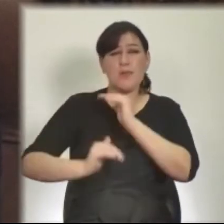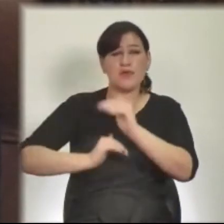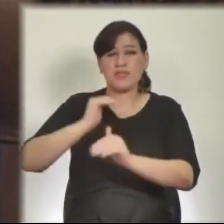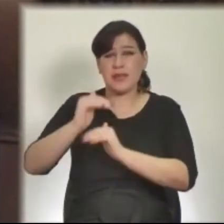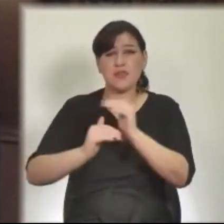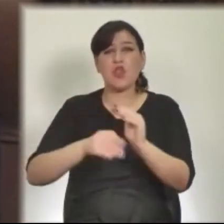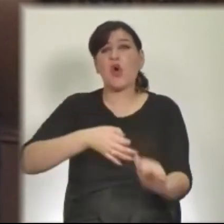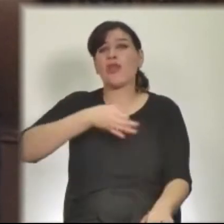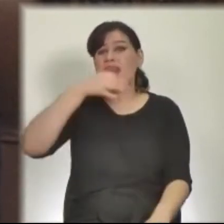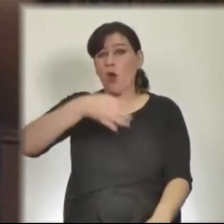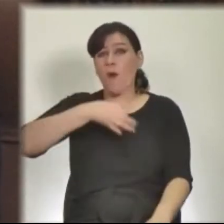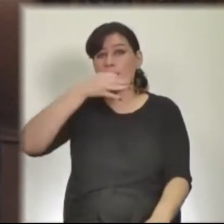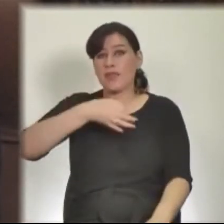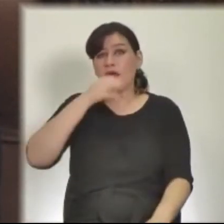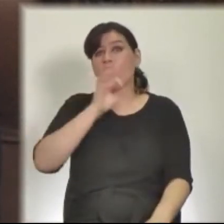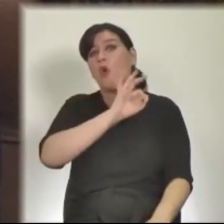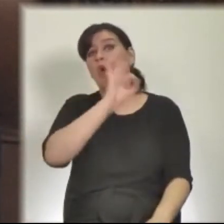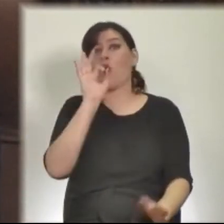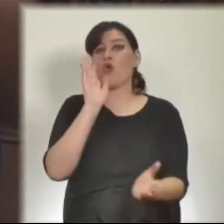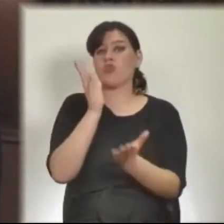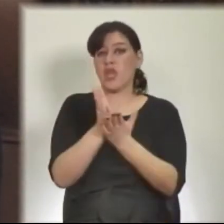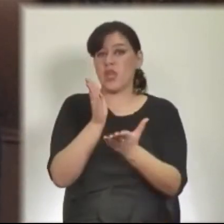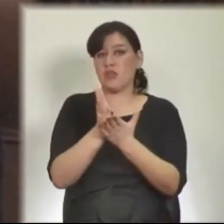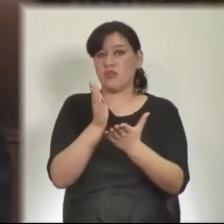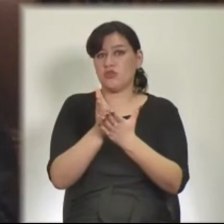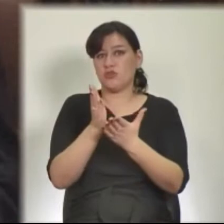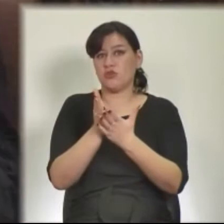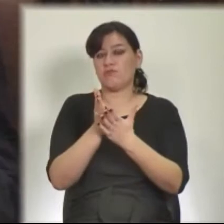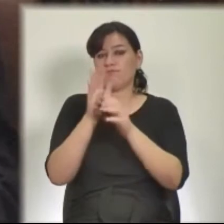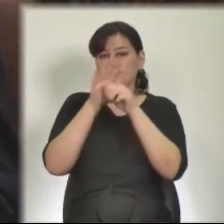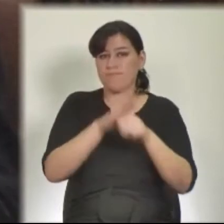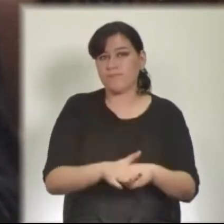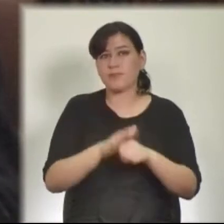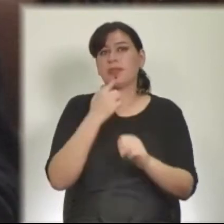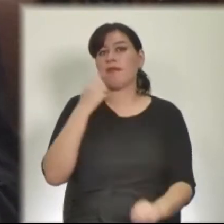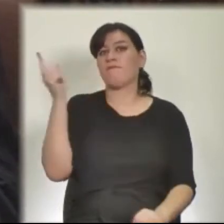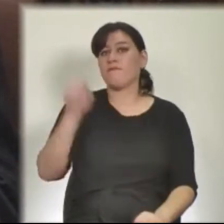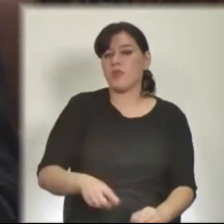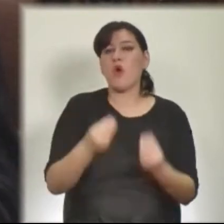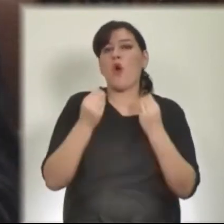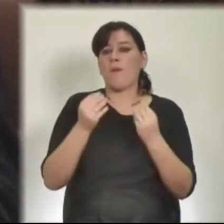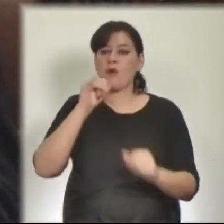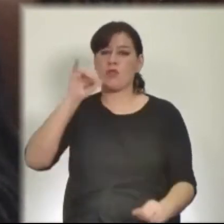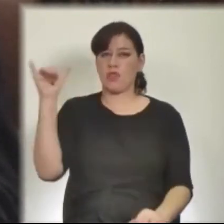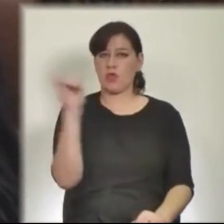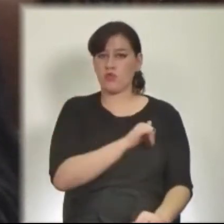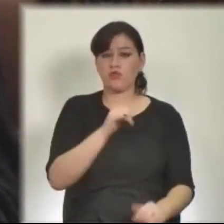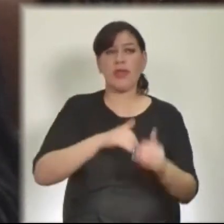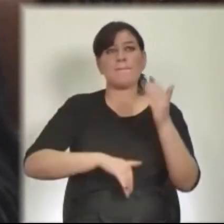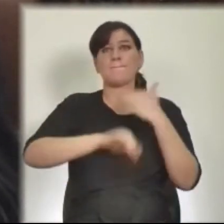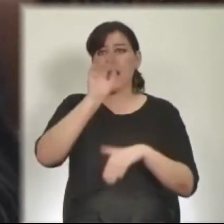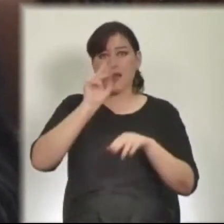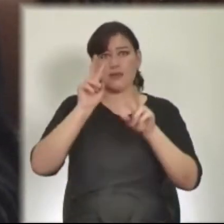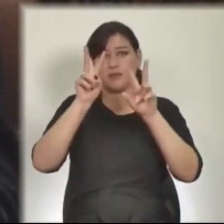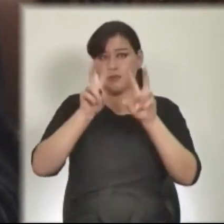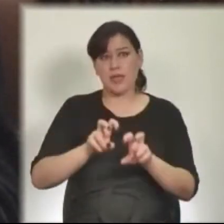recomendación o derechos vulnerados, surgidos a partir de denuncias, siendo el tema más reiterado